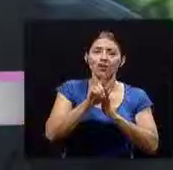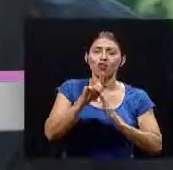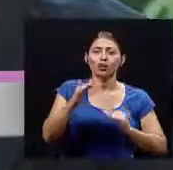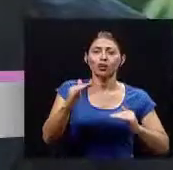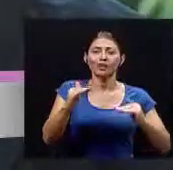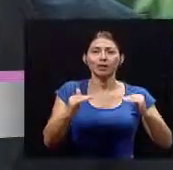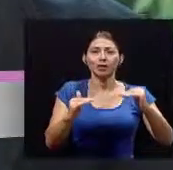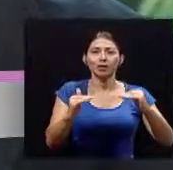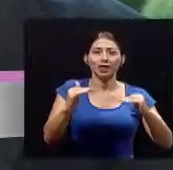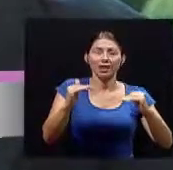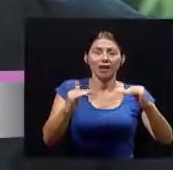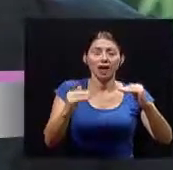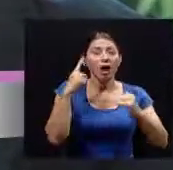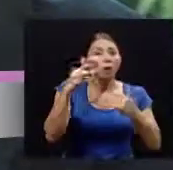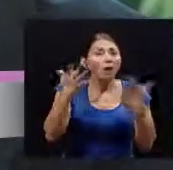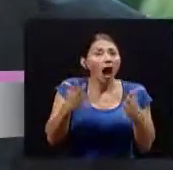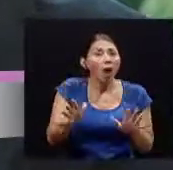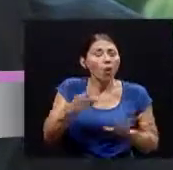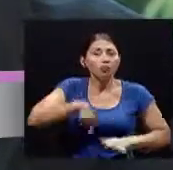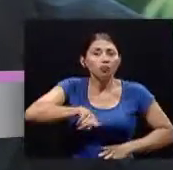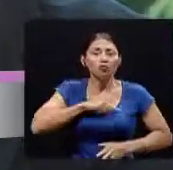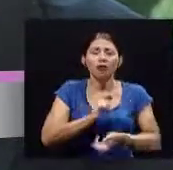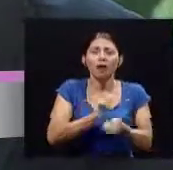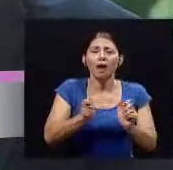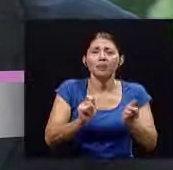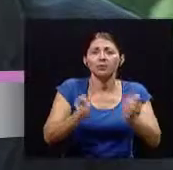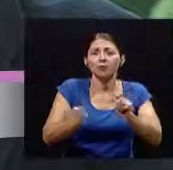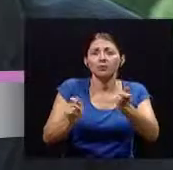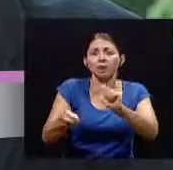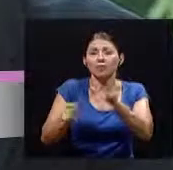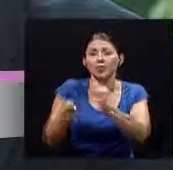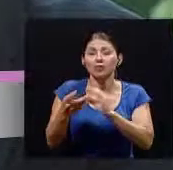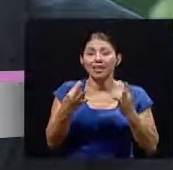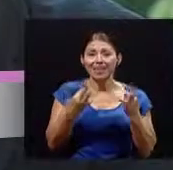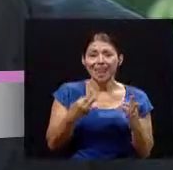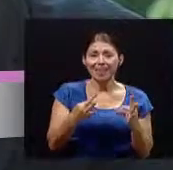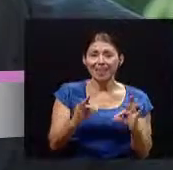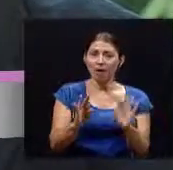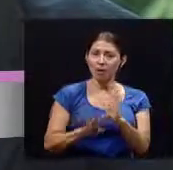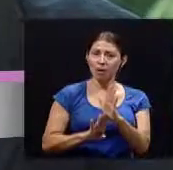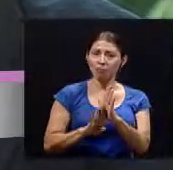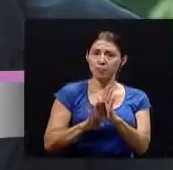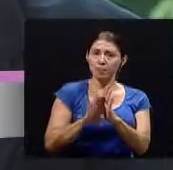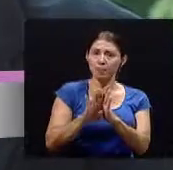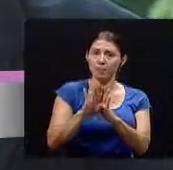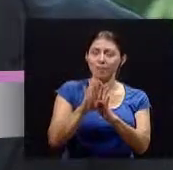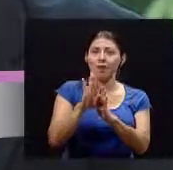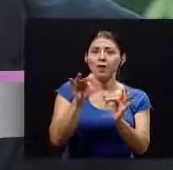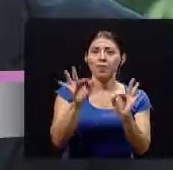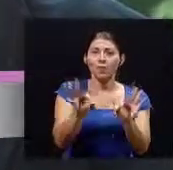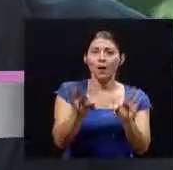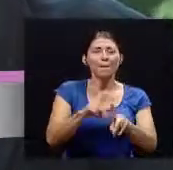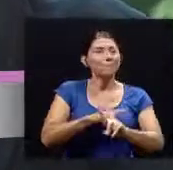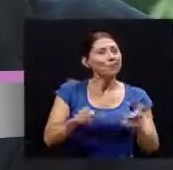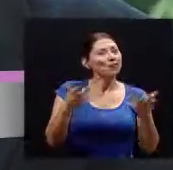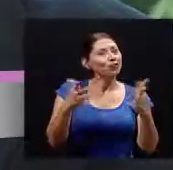con todos estos cambios intentamos desarrollar nuestra humanidad pero llegó un momento en el que era